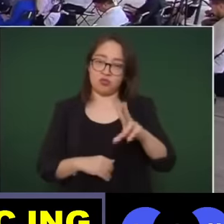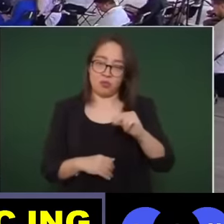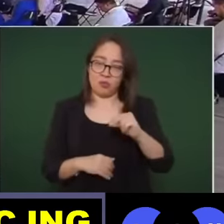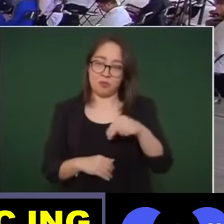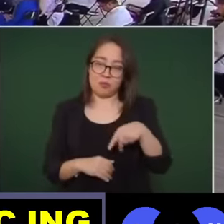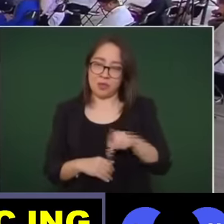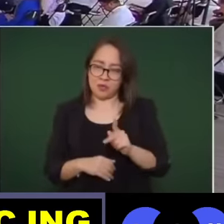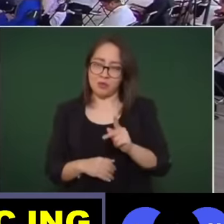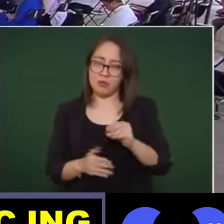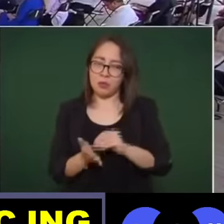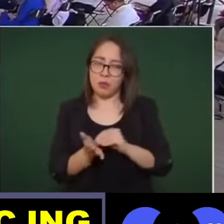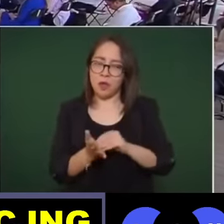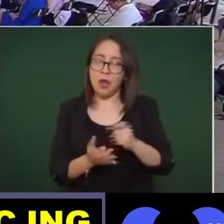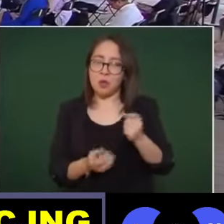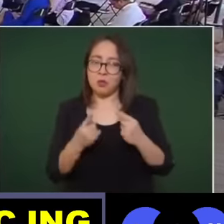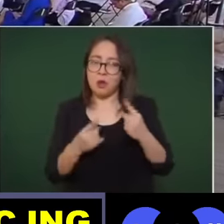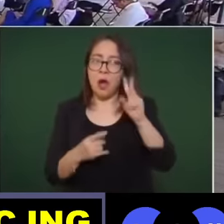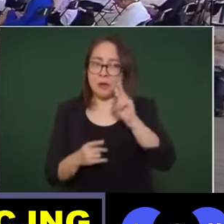gráfica?